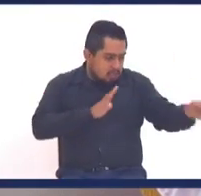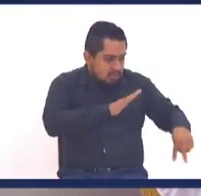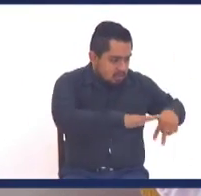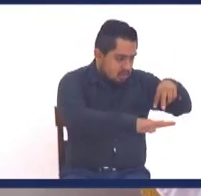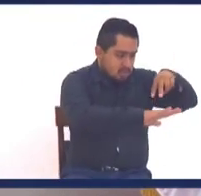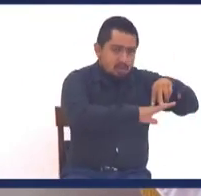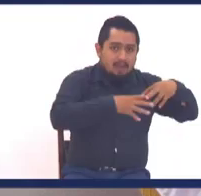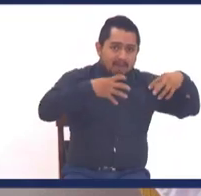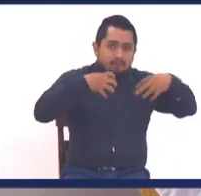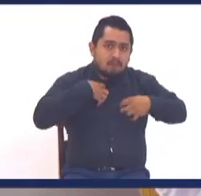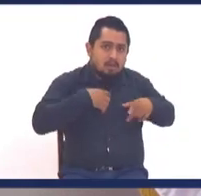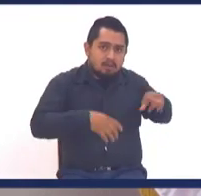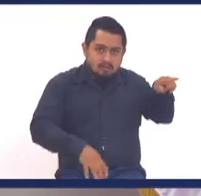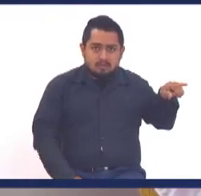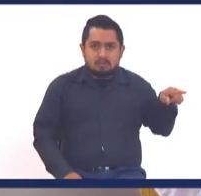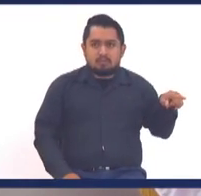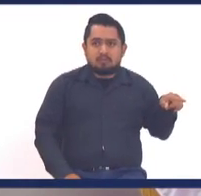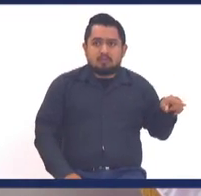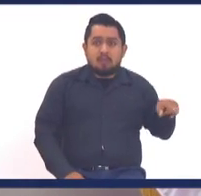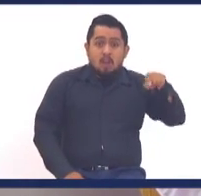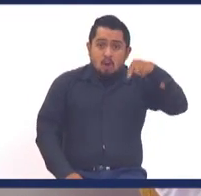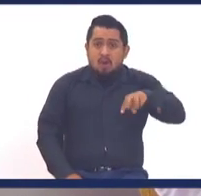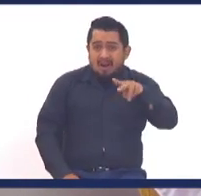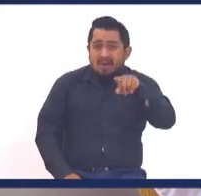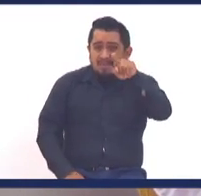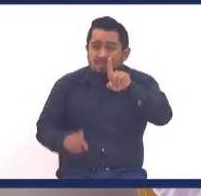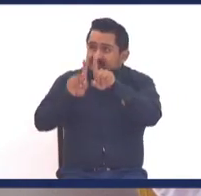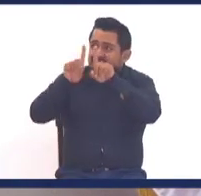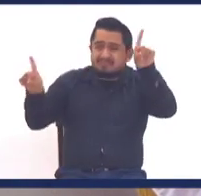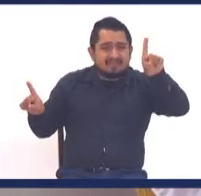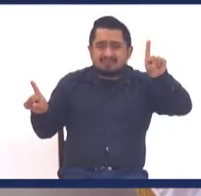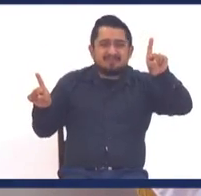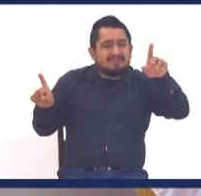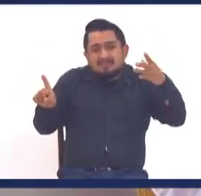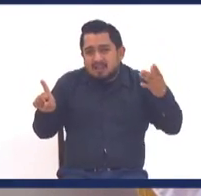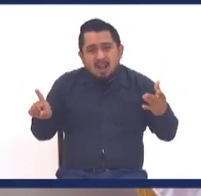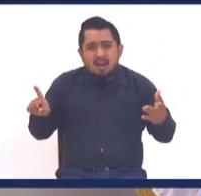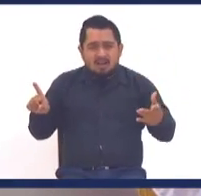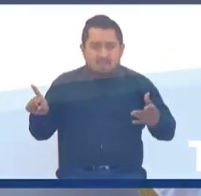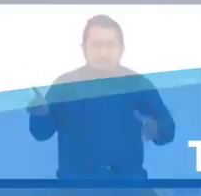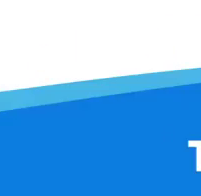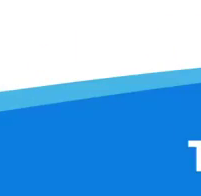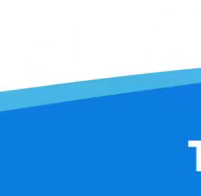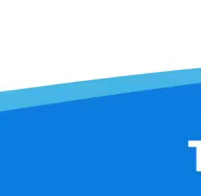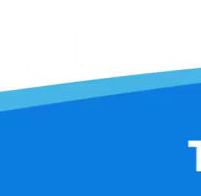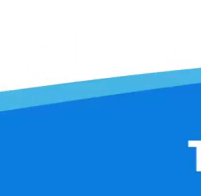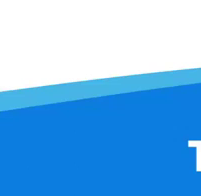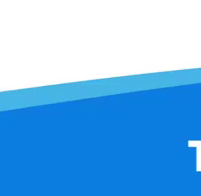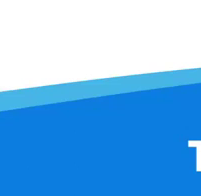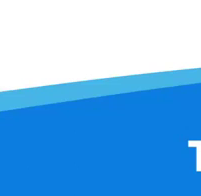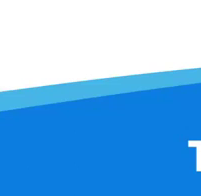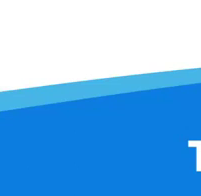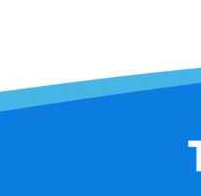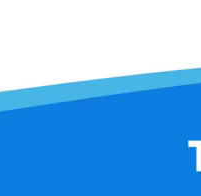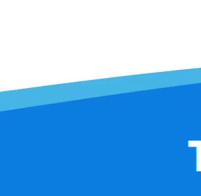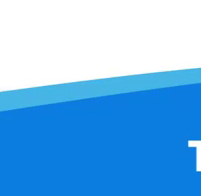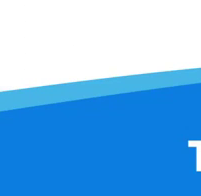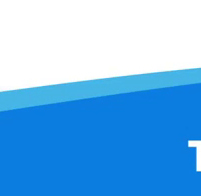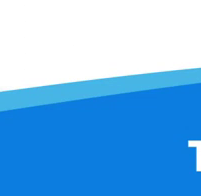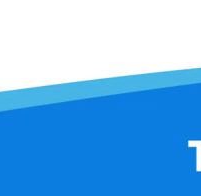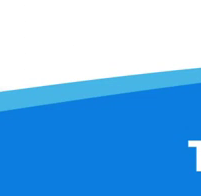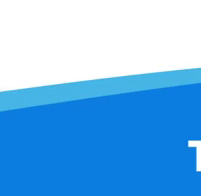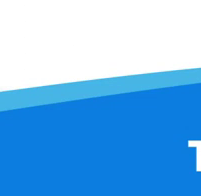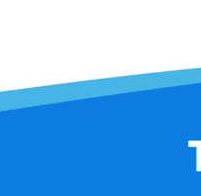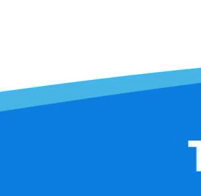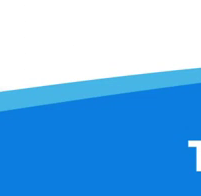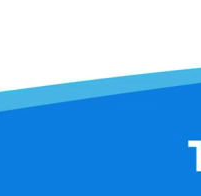y la vida, amigo, una vida lejos de Dios no es vida, te lo estoy diciendo, porque me toca visitar con los colegas, acá del